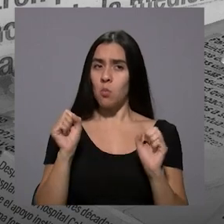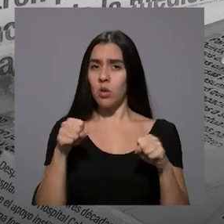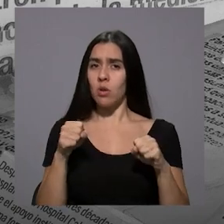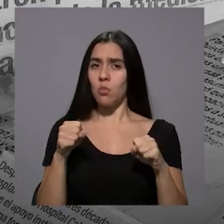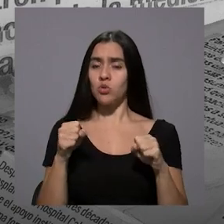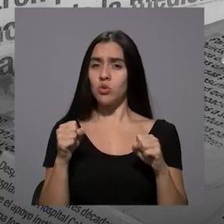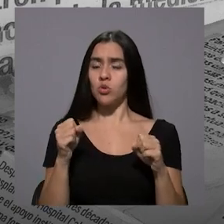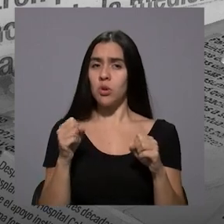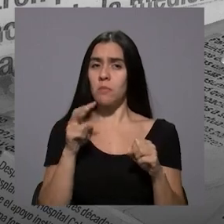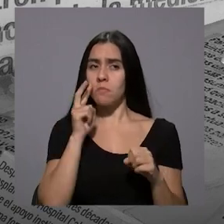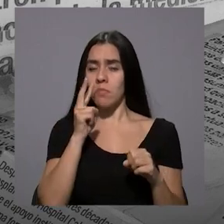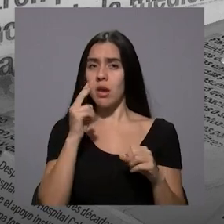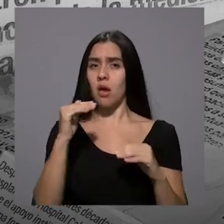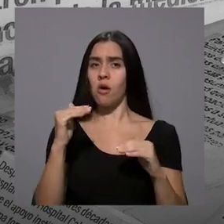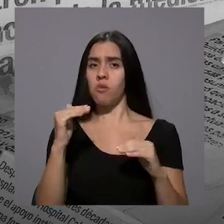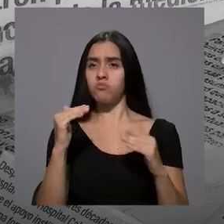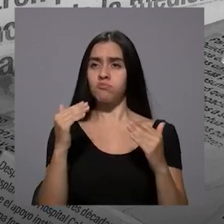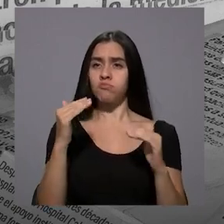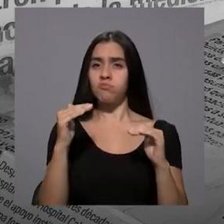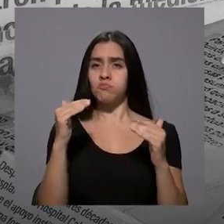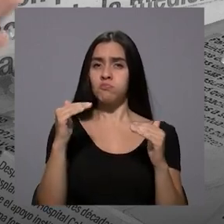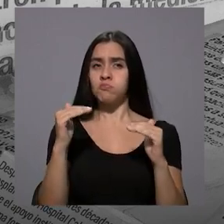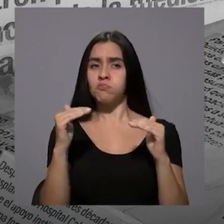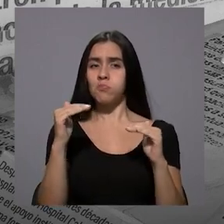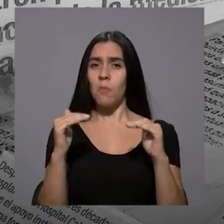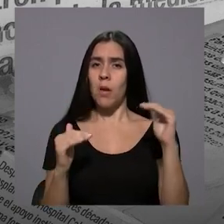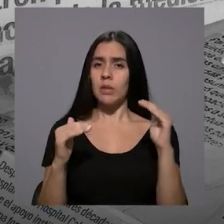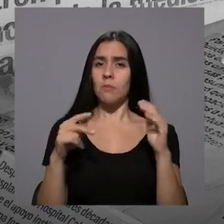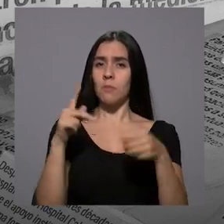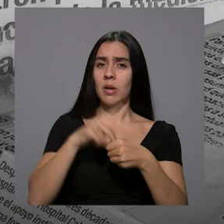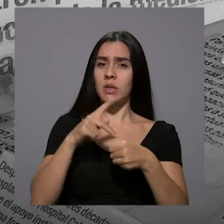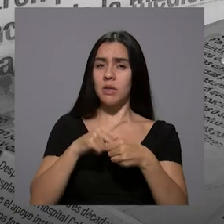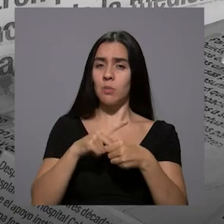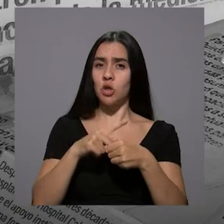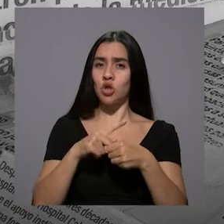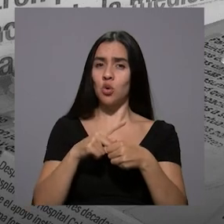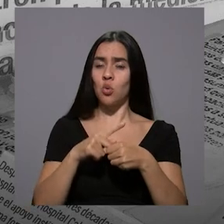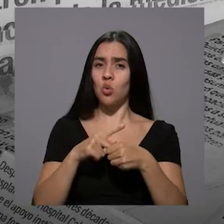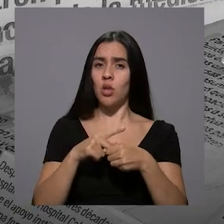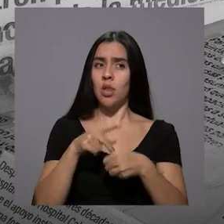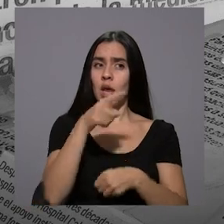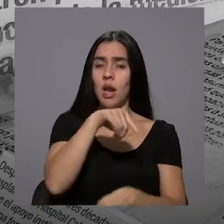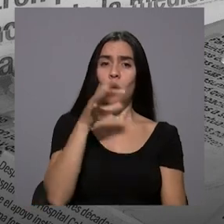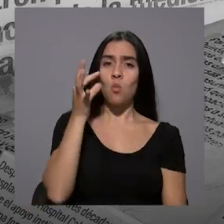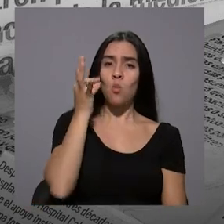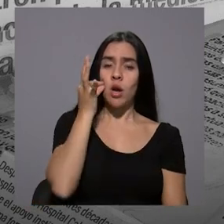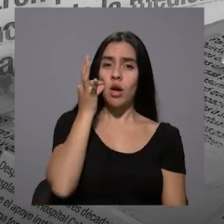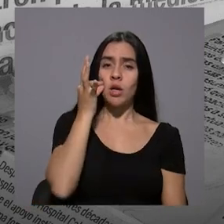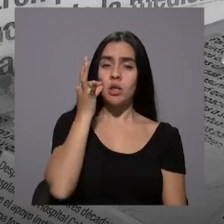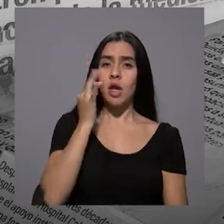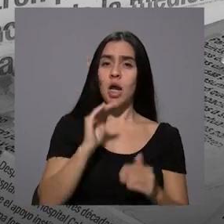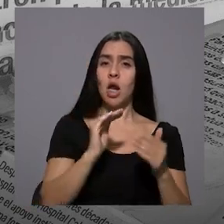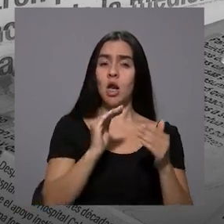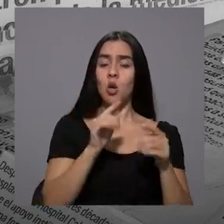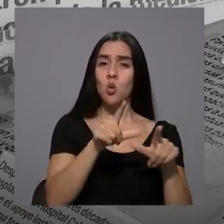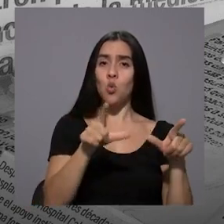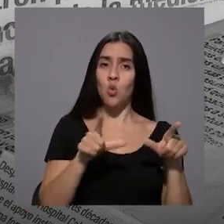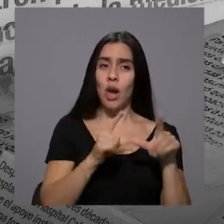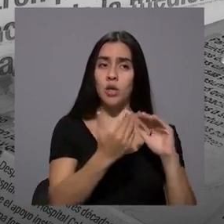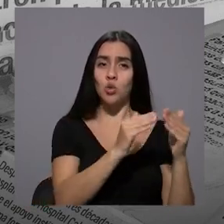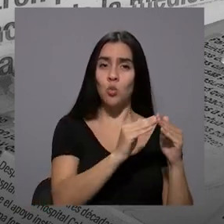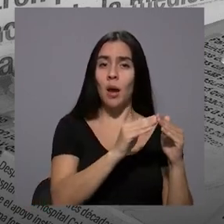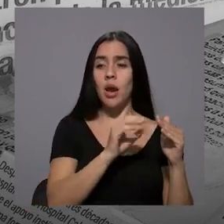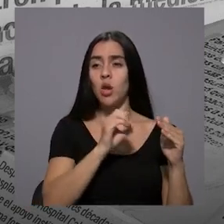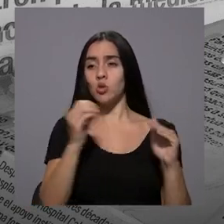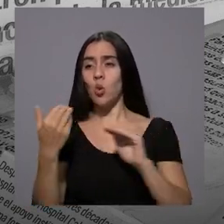¿Podemos ver más participación, aun que no fueran electas, de parte de mujeres en zonas urbanas más que en